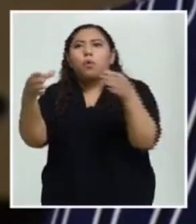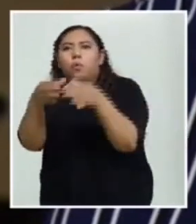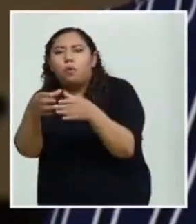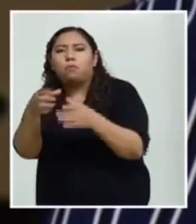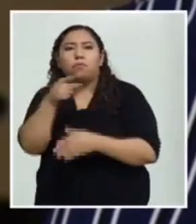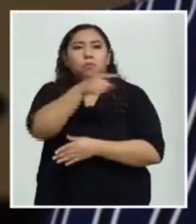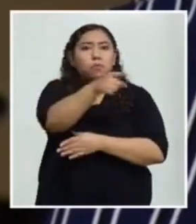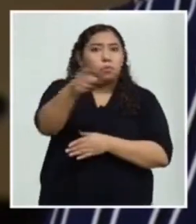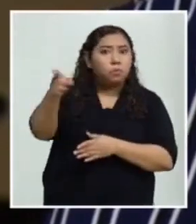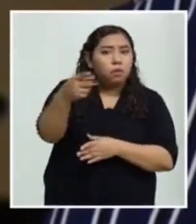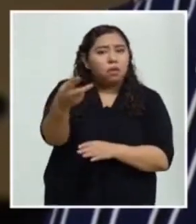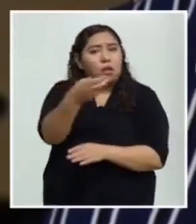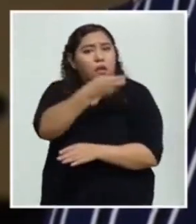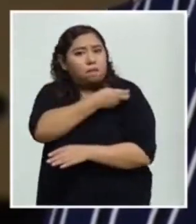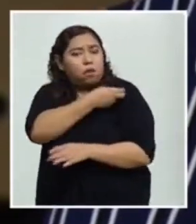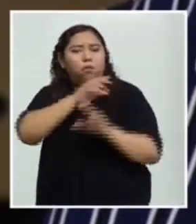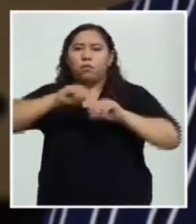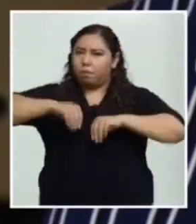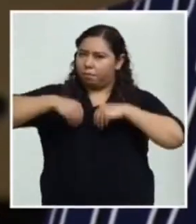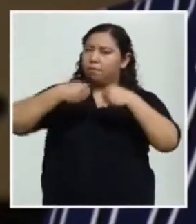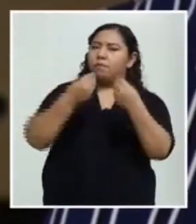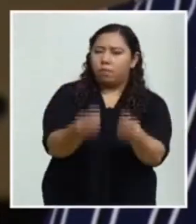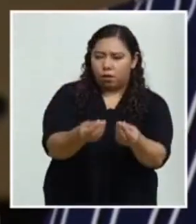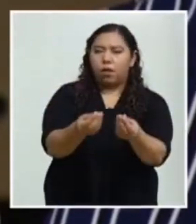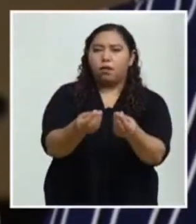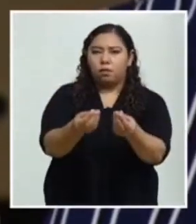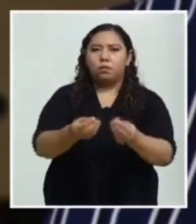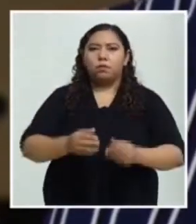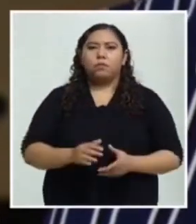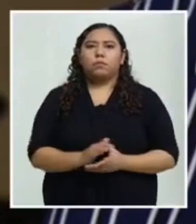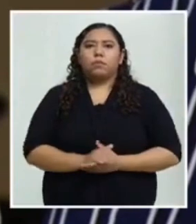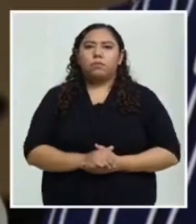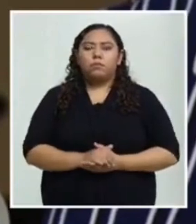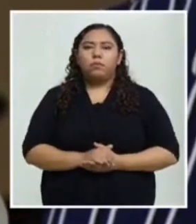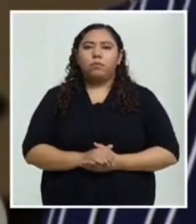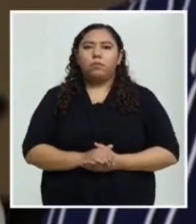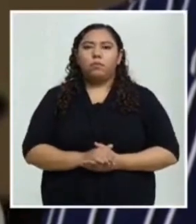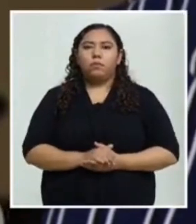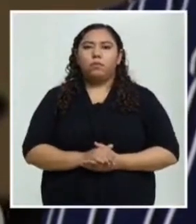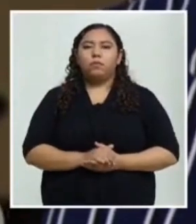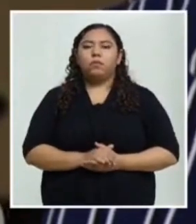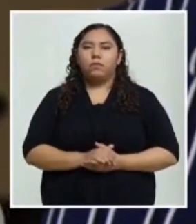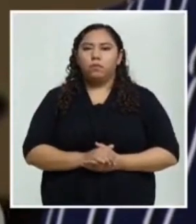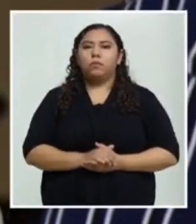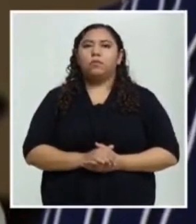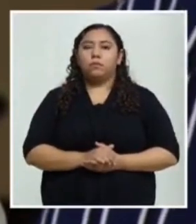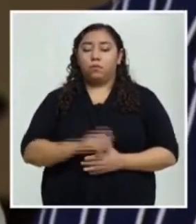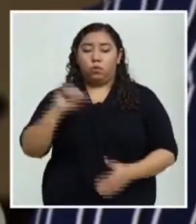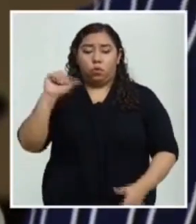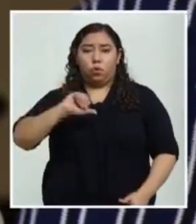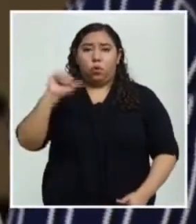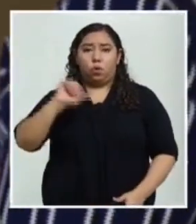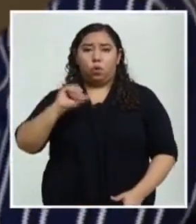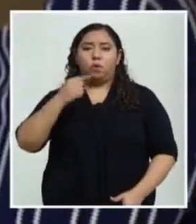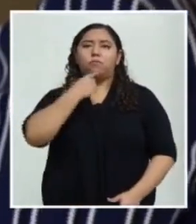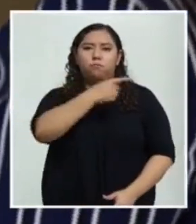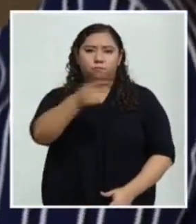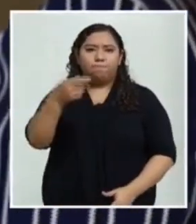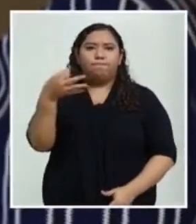vacuna tengamos la capacidad de poder proveerla y por eso damos la aseguranza hoy en esta tarde.